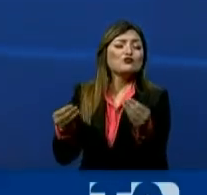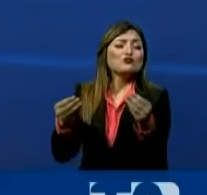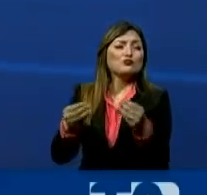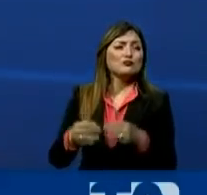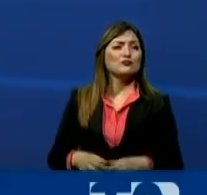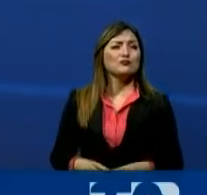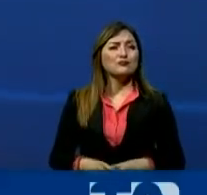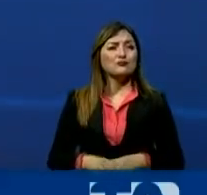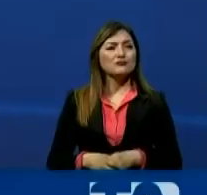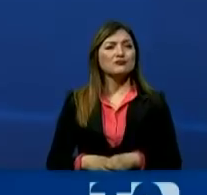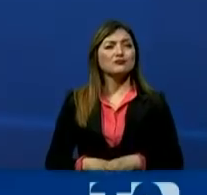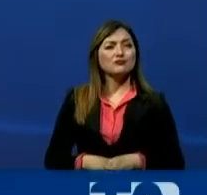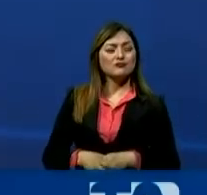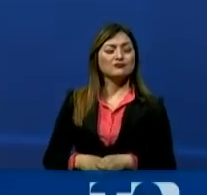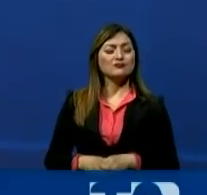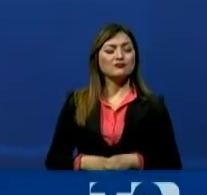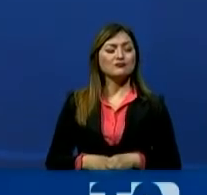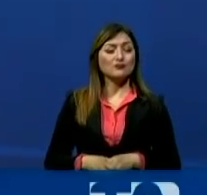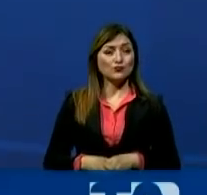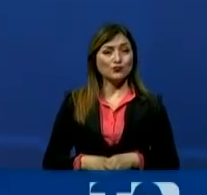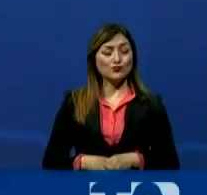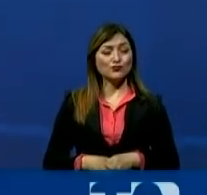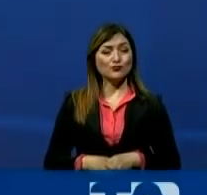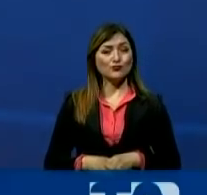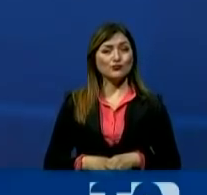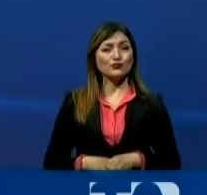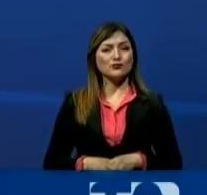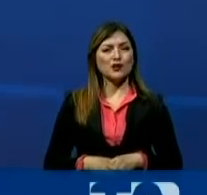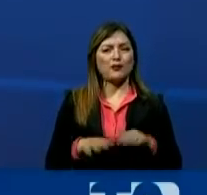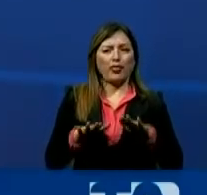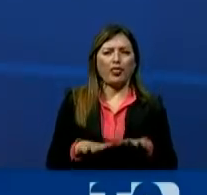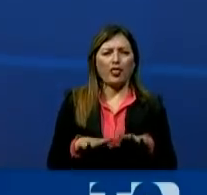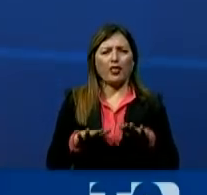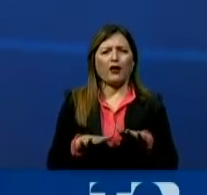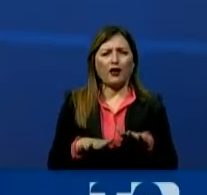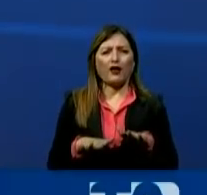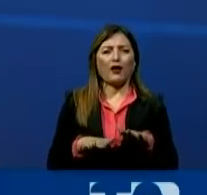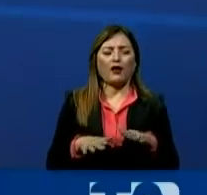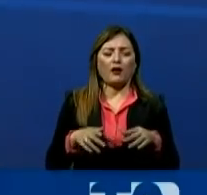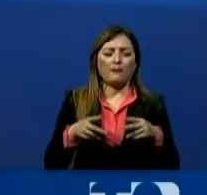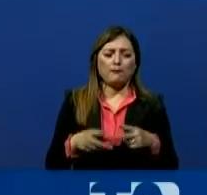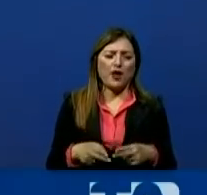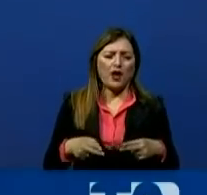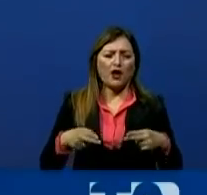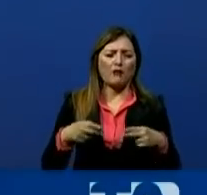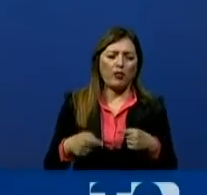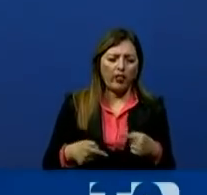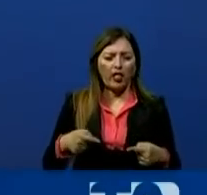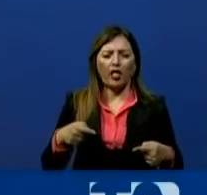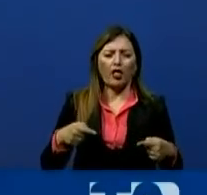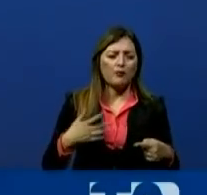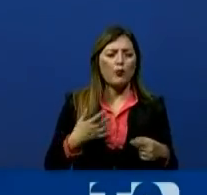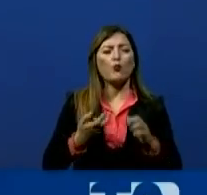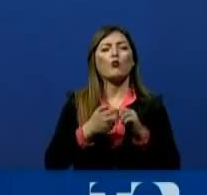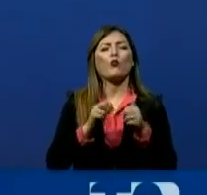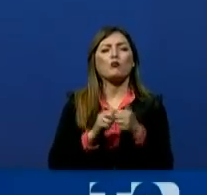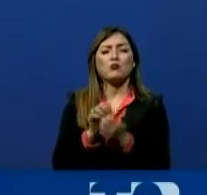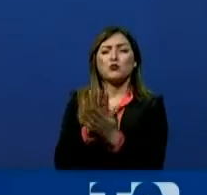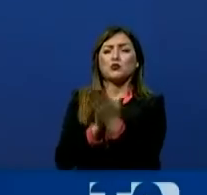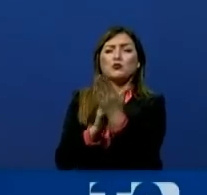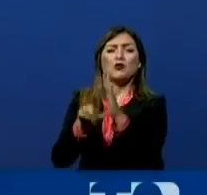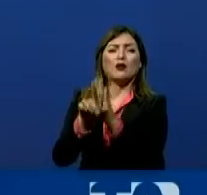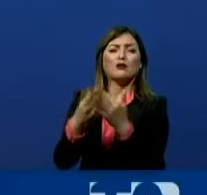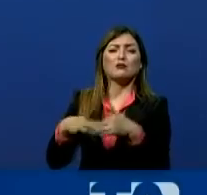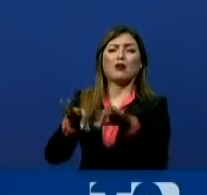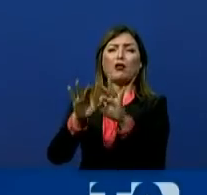soluciones emergentes de nuestro país. Y no estancarnos, pues, justamente en no poder viabilizar proyectos